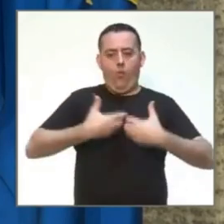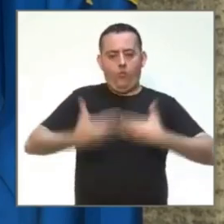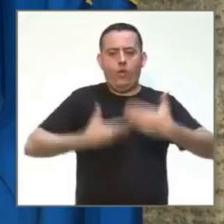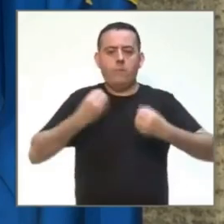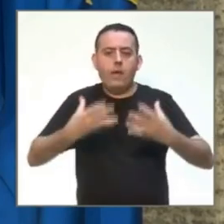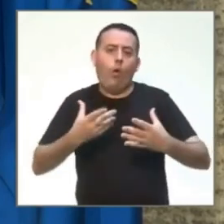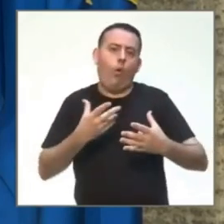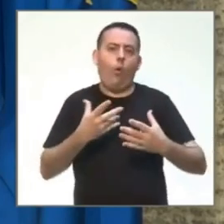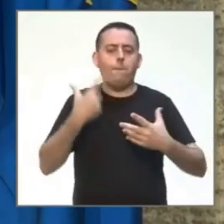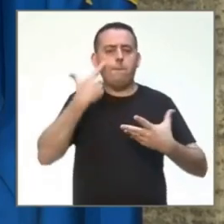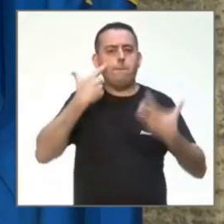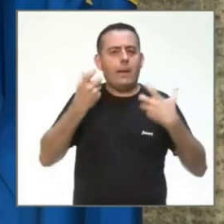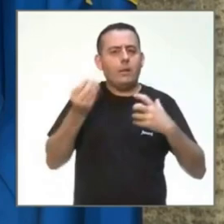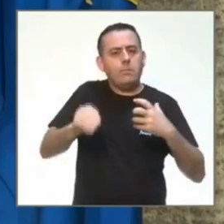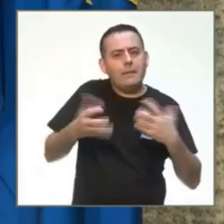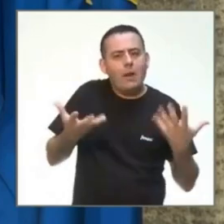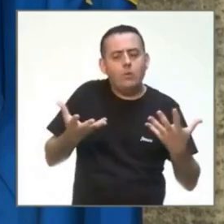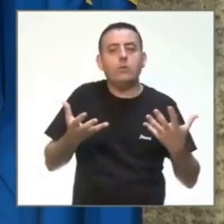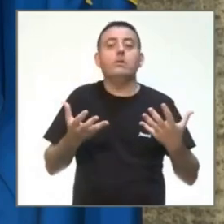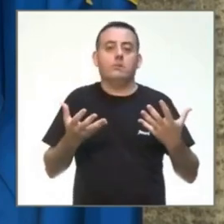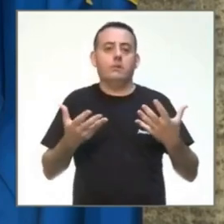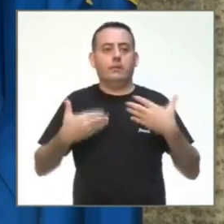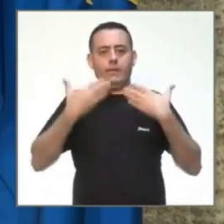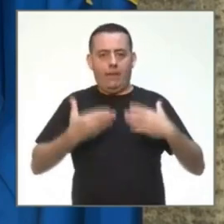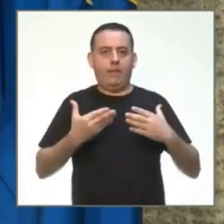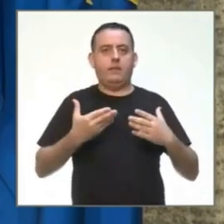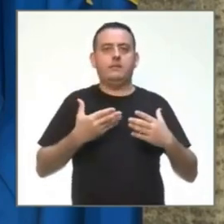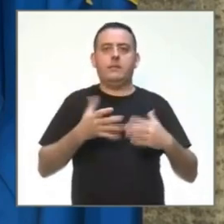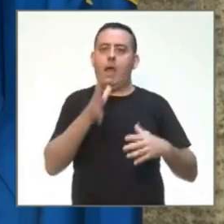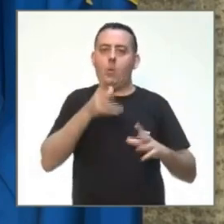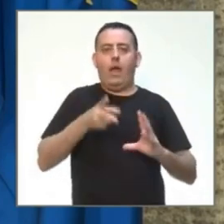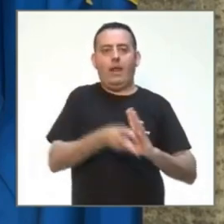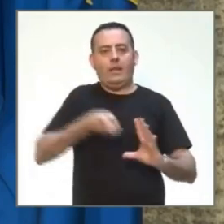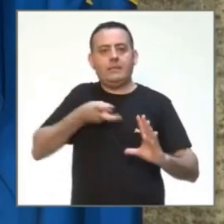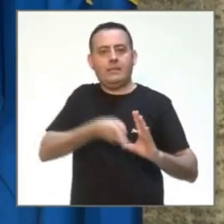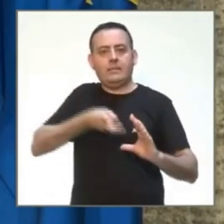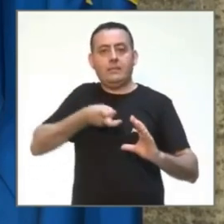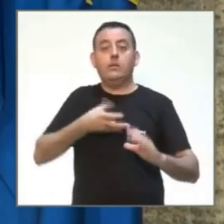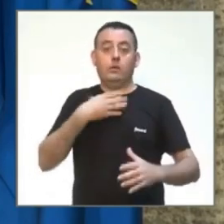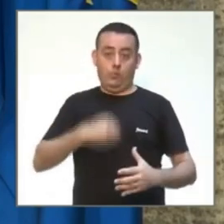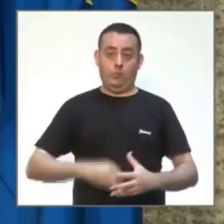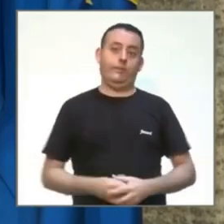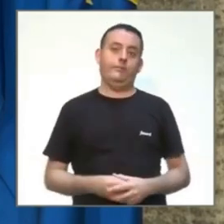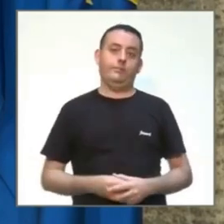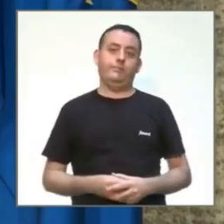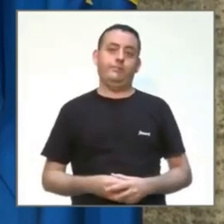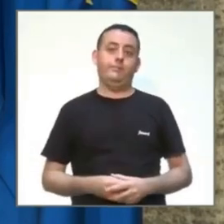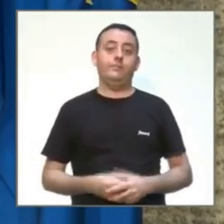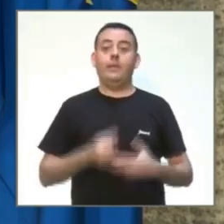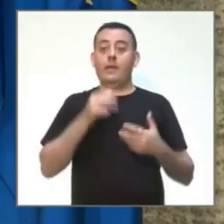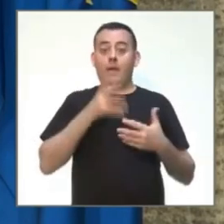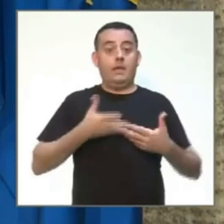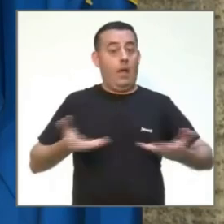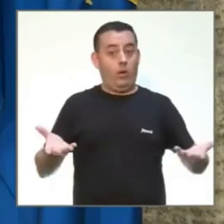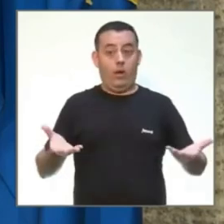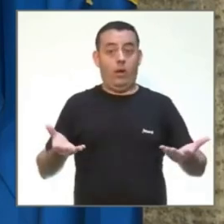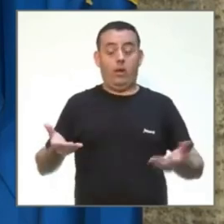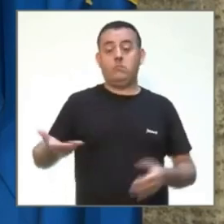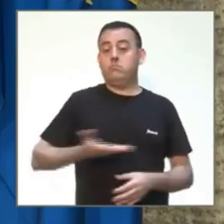añadido. Por tanto, quedamos ya a la disposición de todos ustedes para